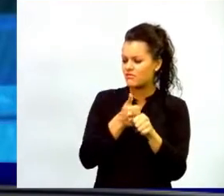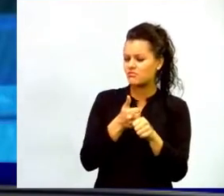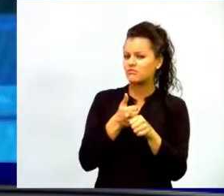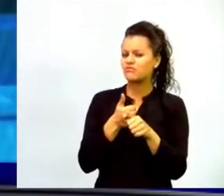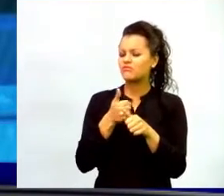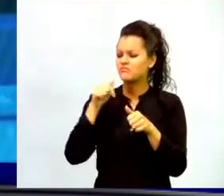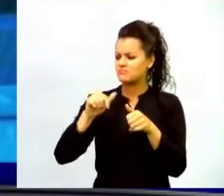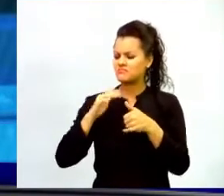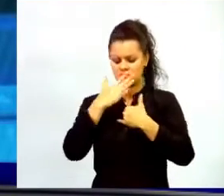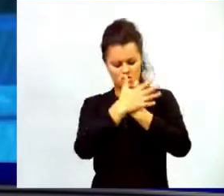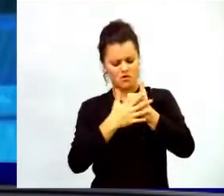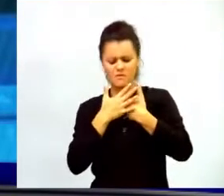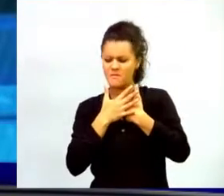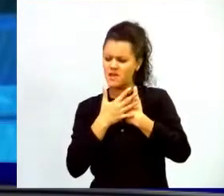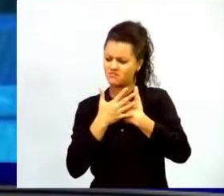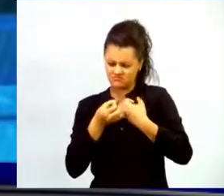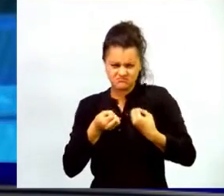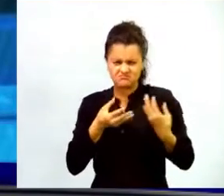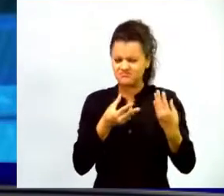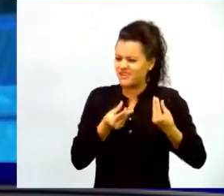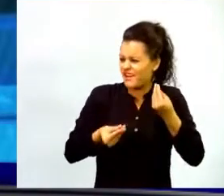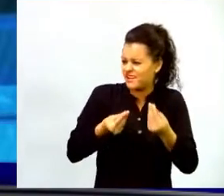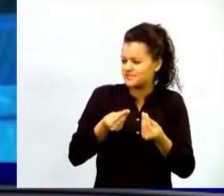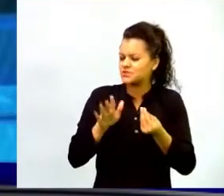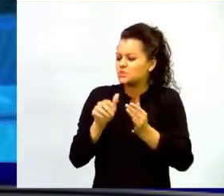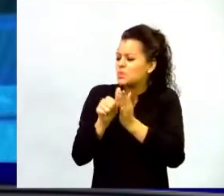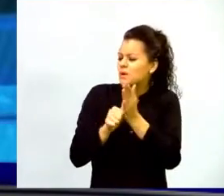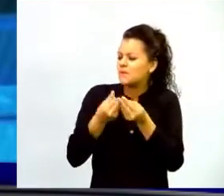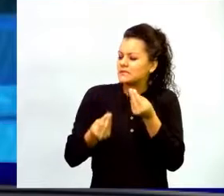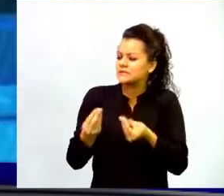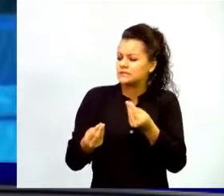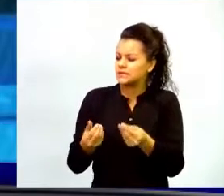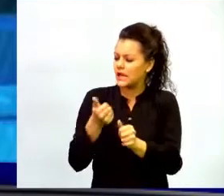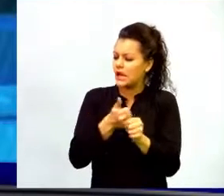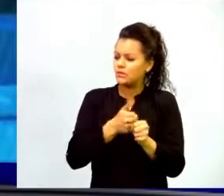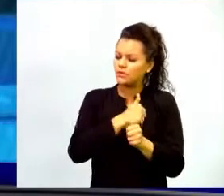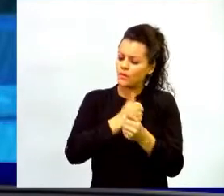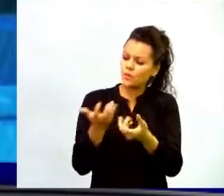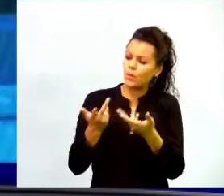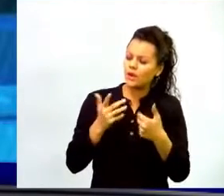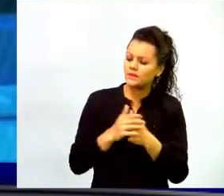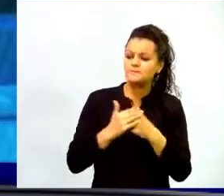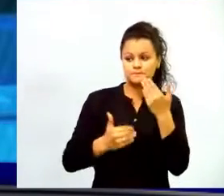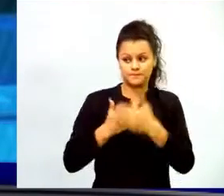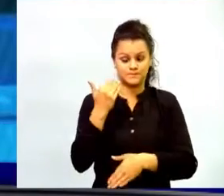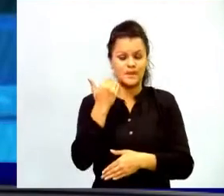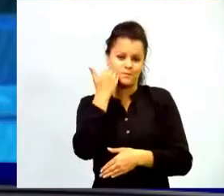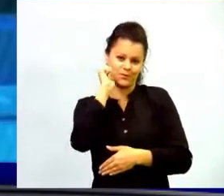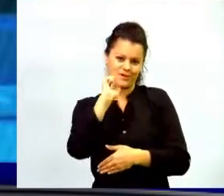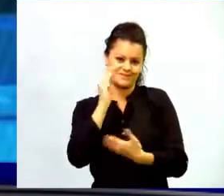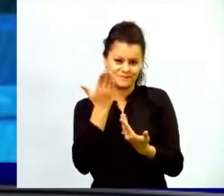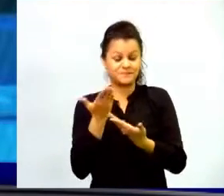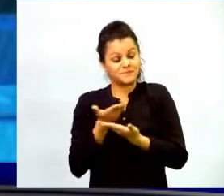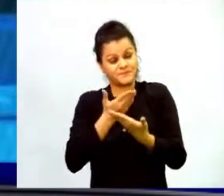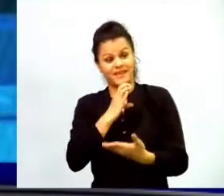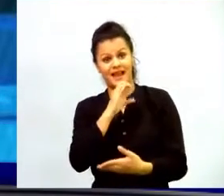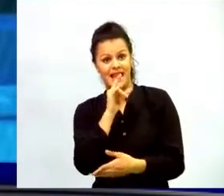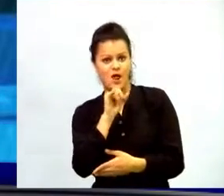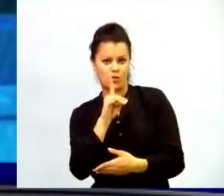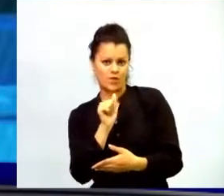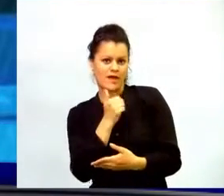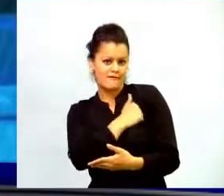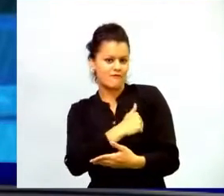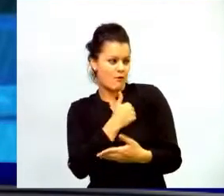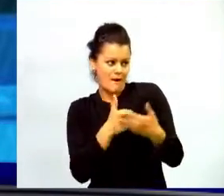en el país y desempeña desde sus programas. Cuéntenos de sus programas. Quiero empezar por las damas. Entonces, Claudia, te doy el honor de que abras